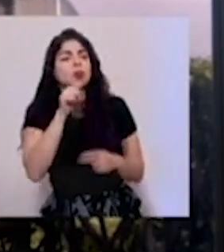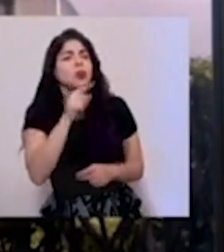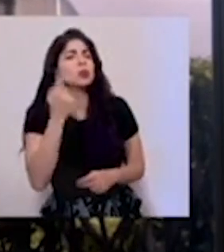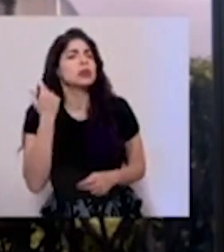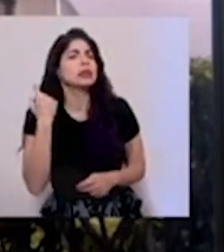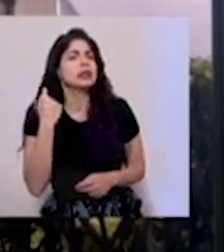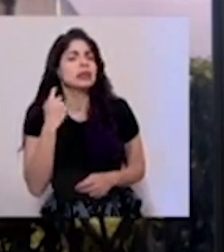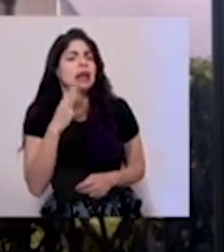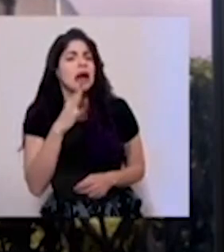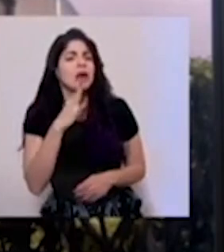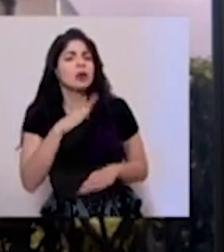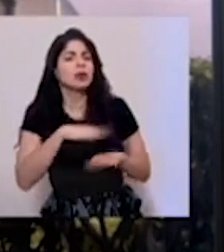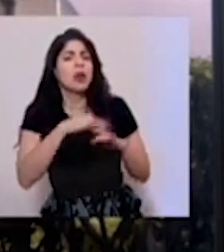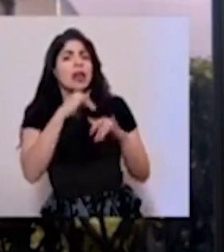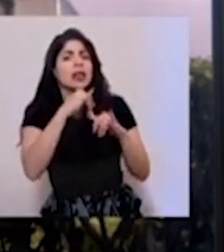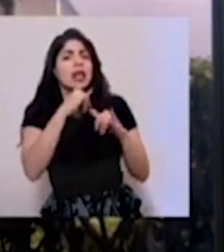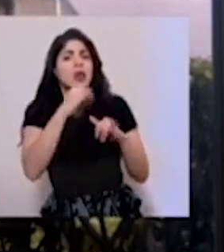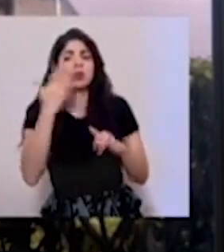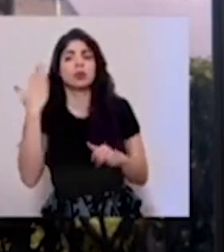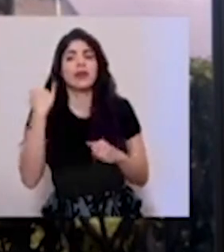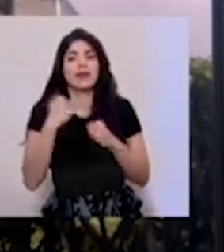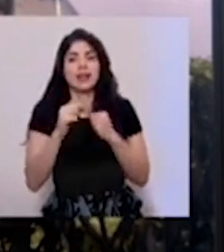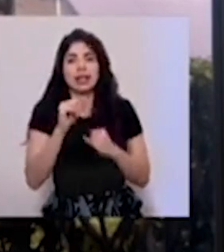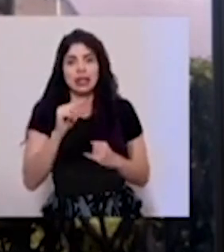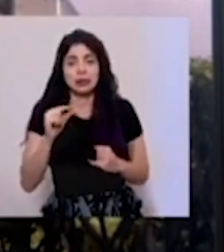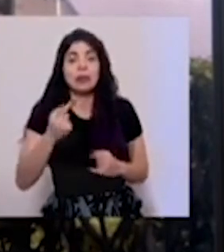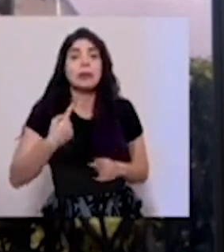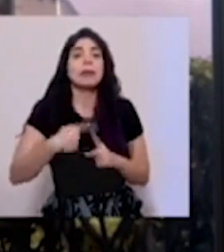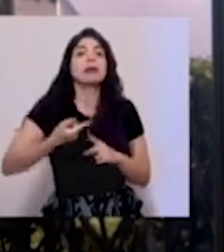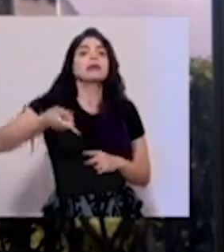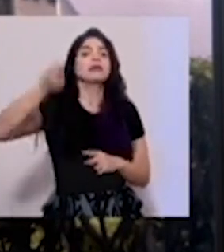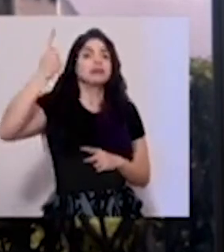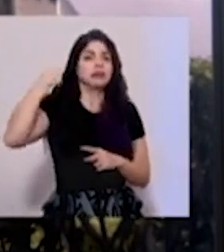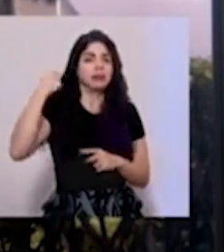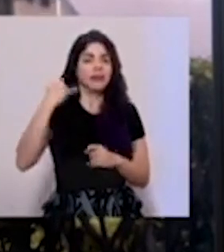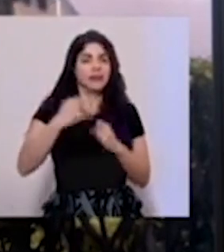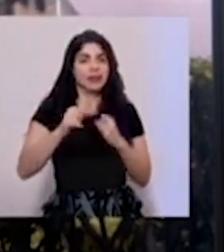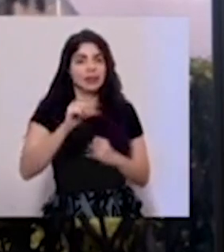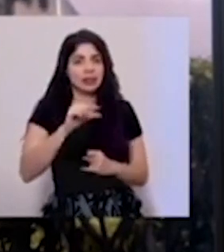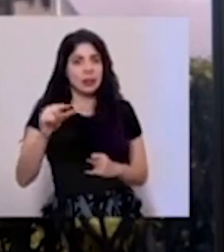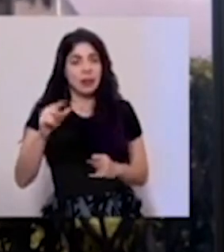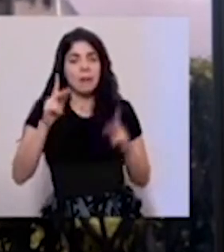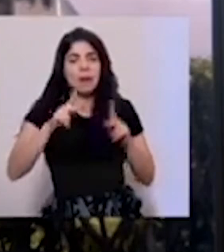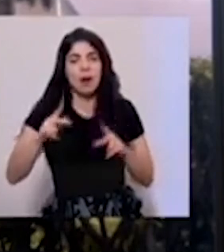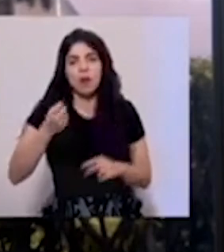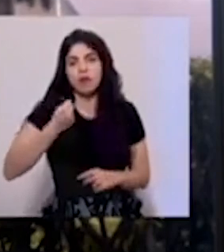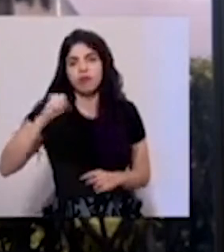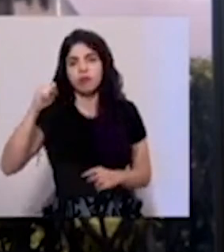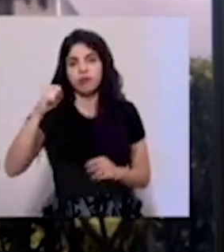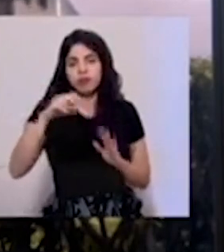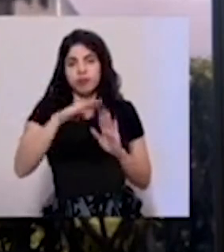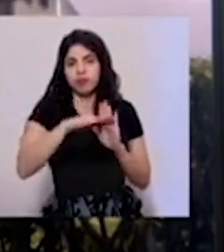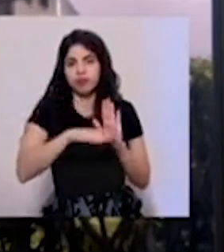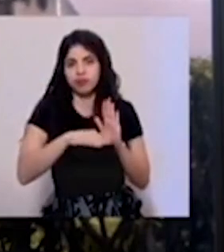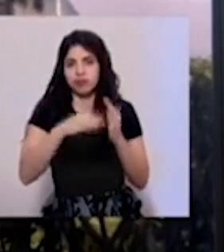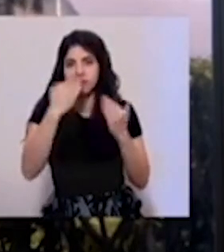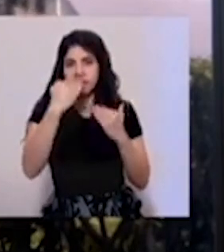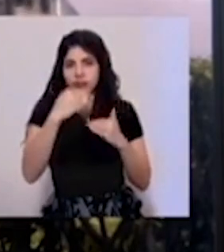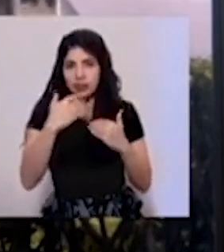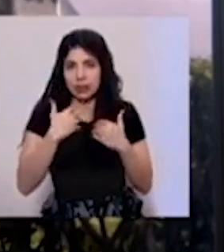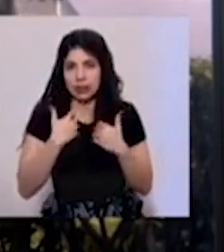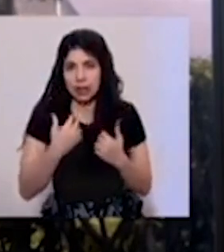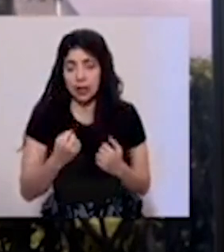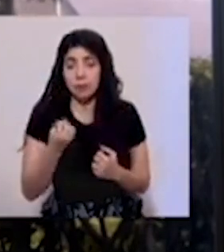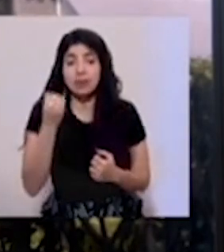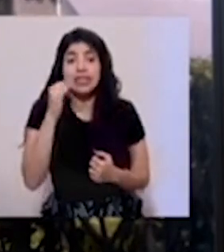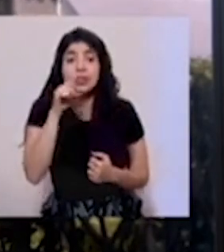de denuncias en el fin de semana, en este y en el anterior, sobre violaciones a las restricciones sanitarias. Si ustedes llevan un recuento